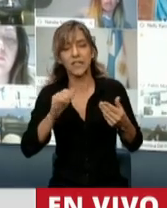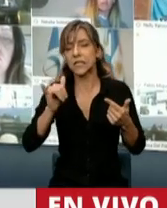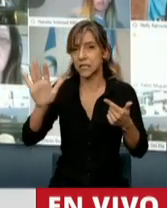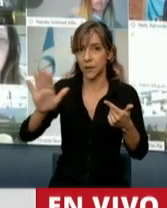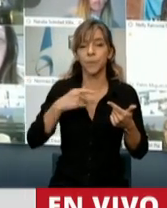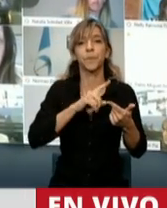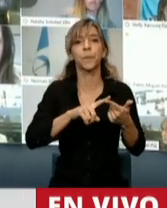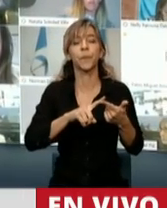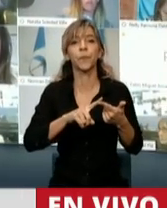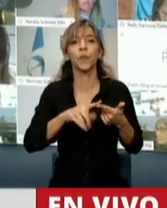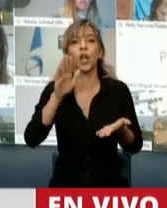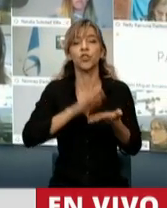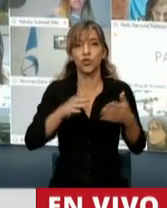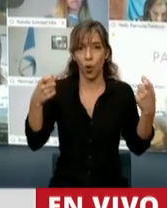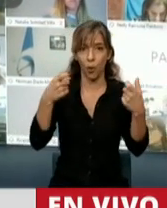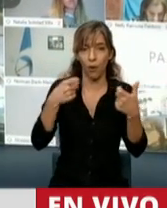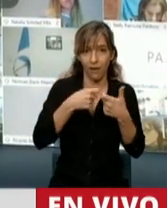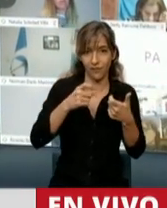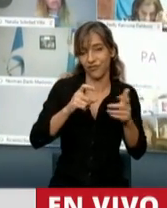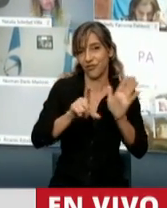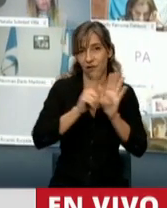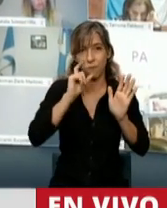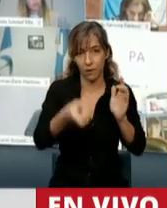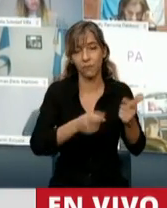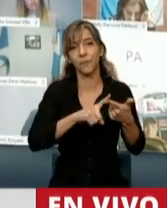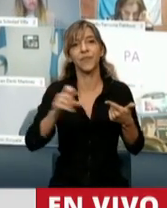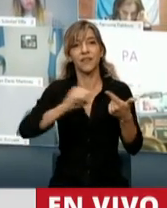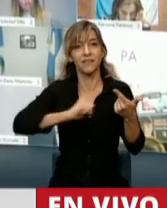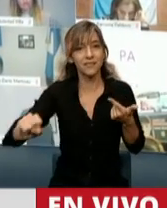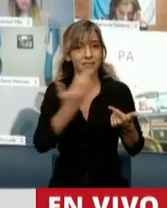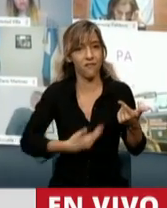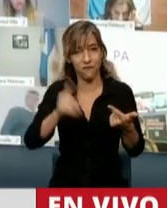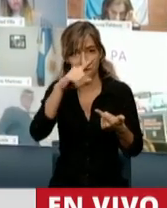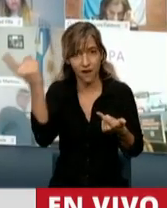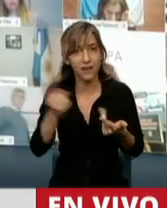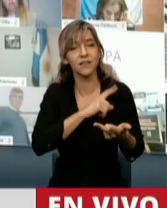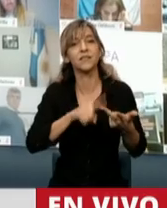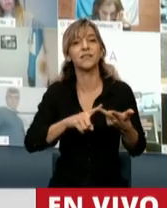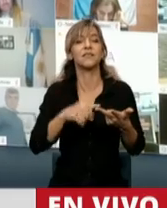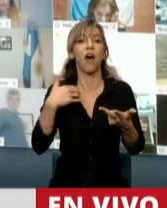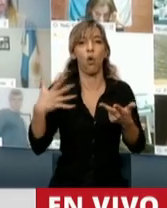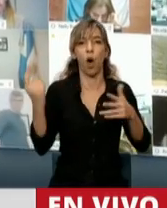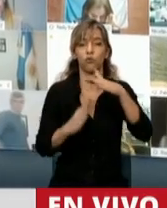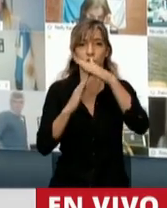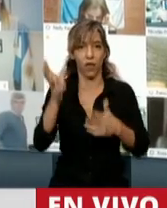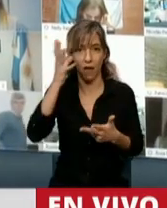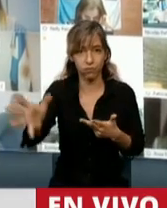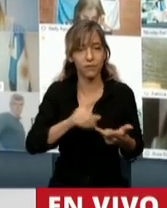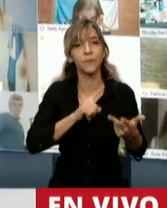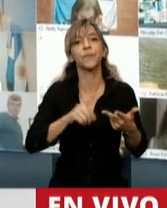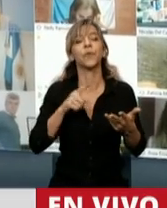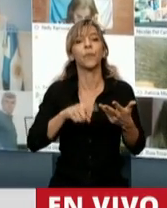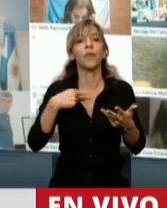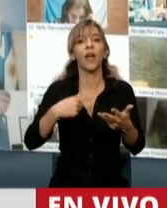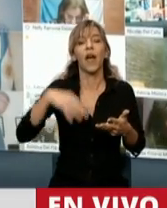La imputación era por asociación ilícita, fraude a la administración pública, abuso de autoridad, violación de los deberes de funcionario